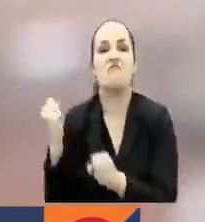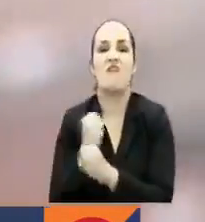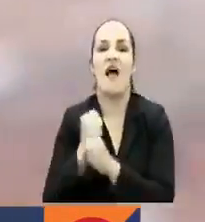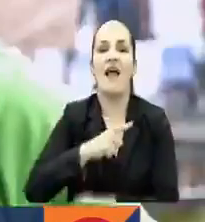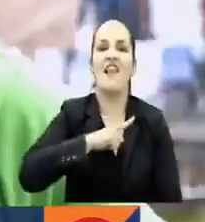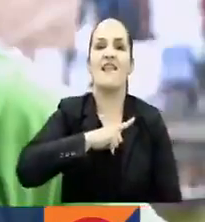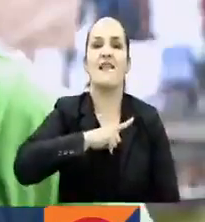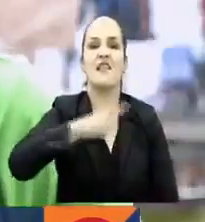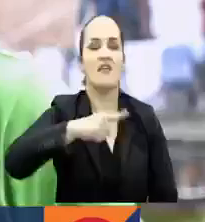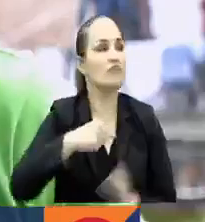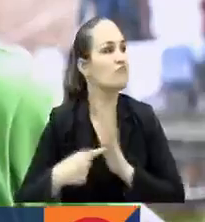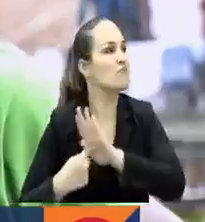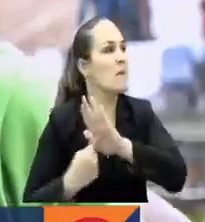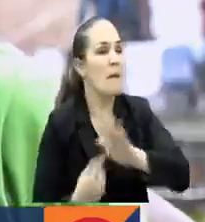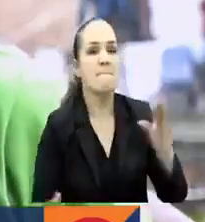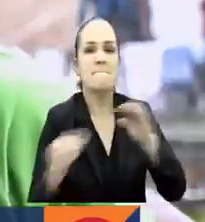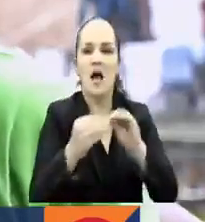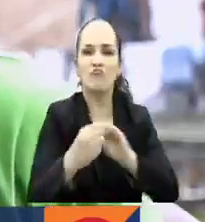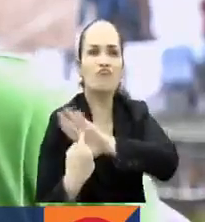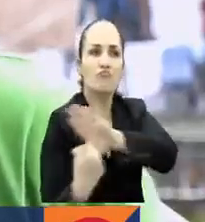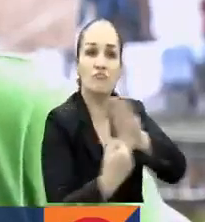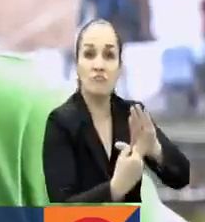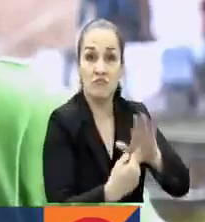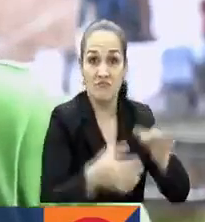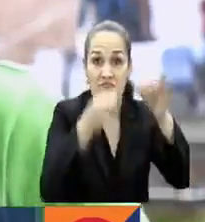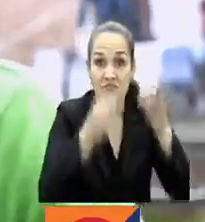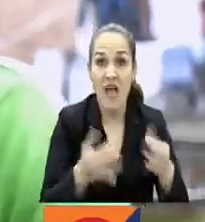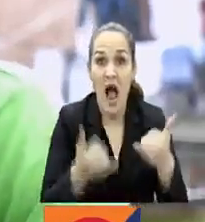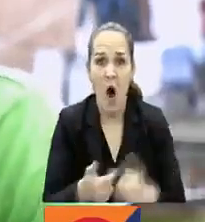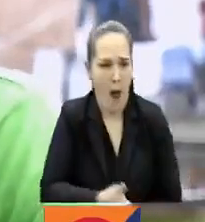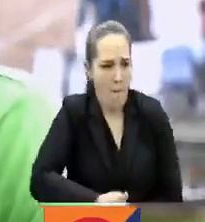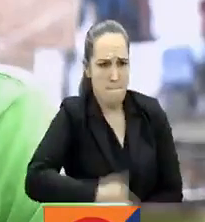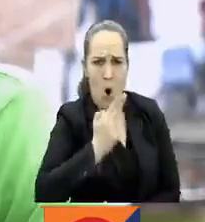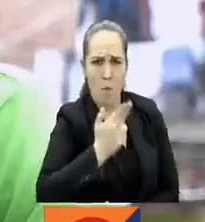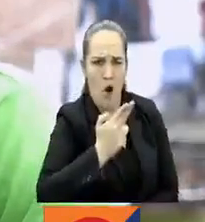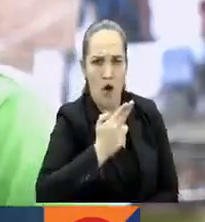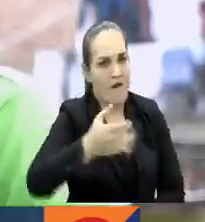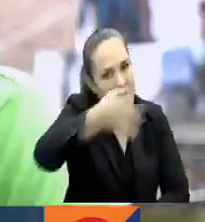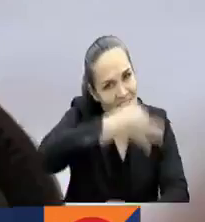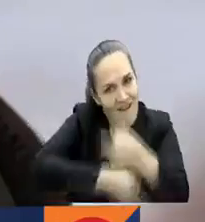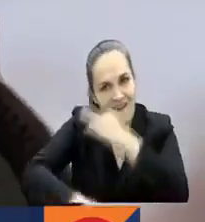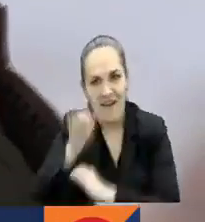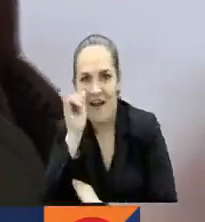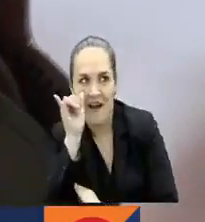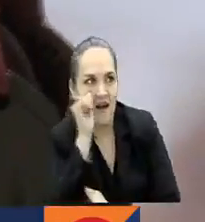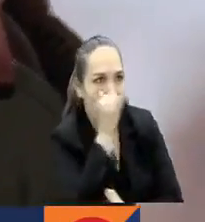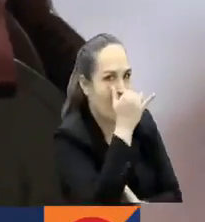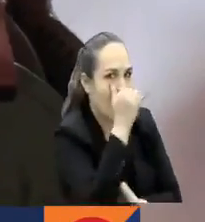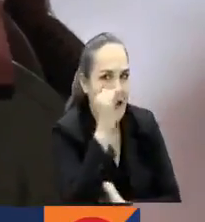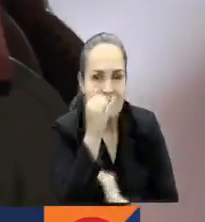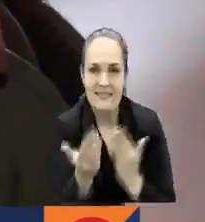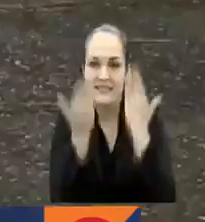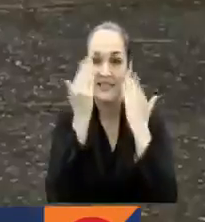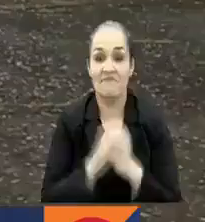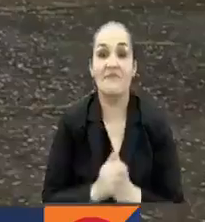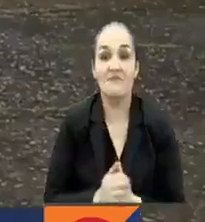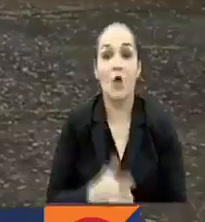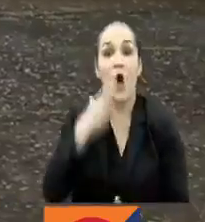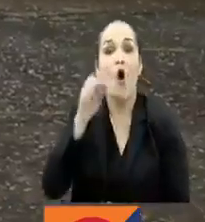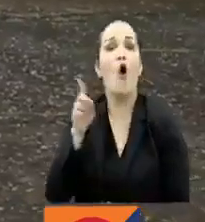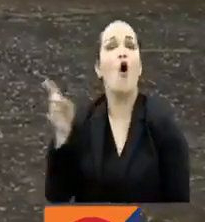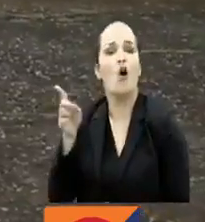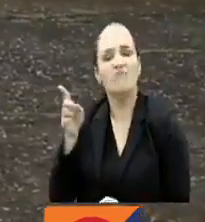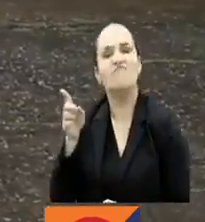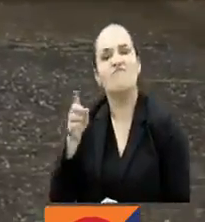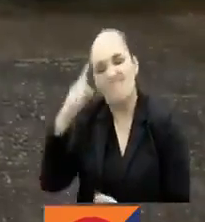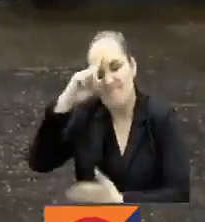que allí ocurre. Para nosotros el fierro es la cámara, ya no es el fierro de antes, sino el fierro. Kevin encontró refugio en el deporte una